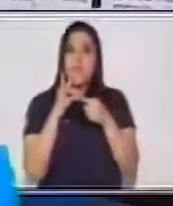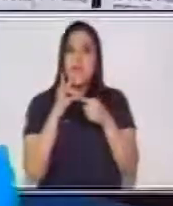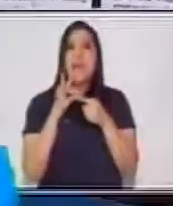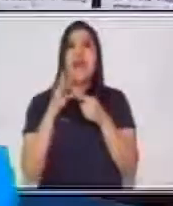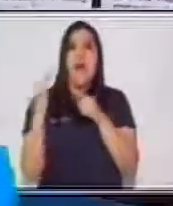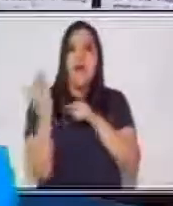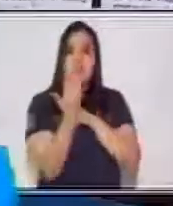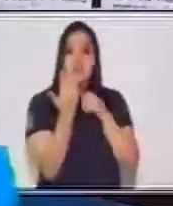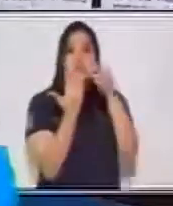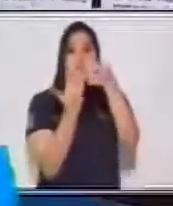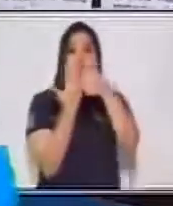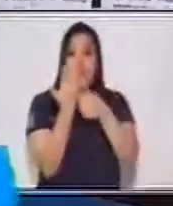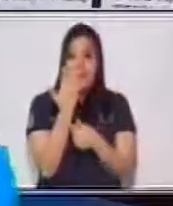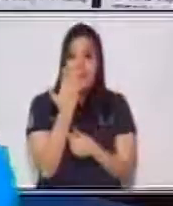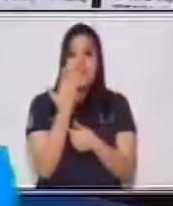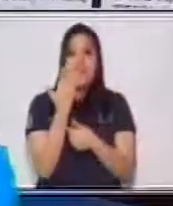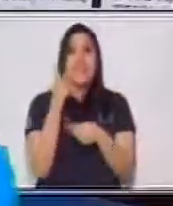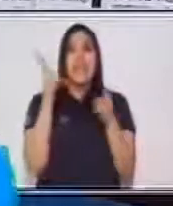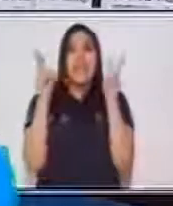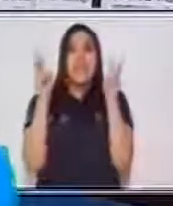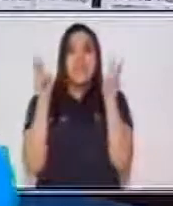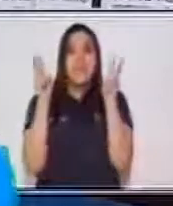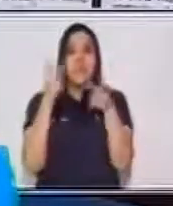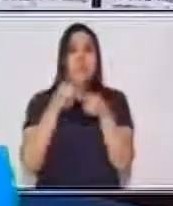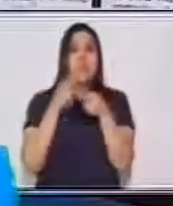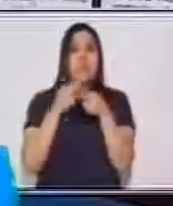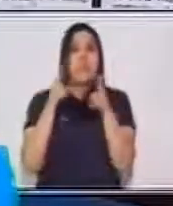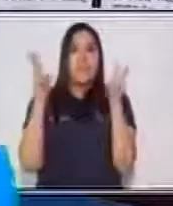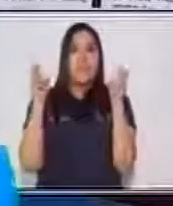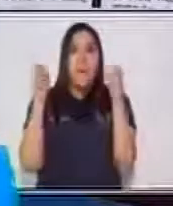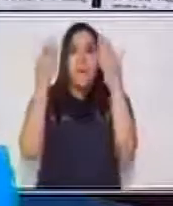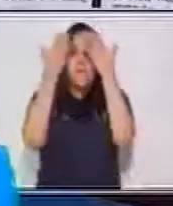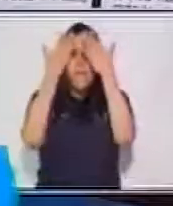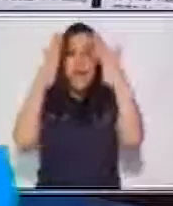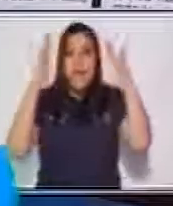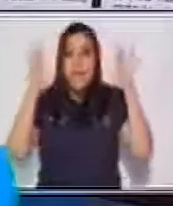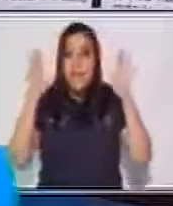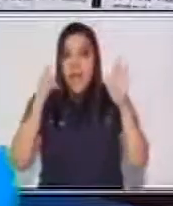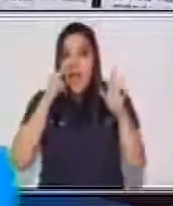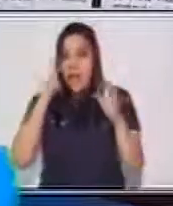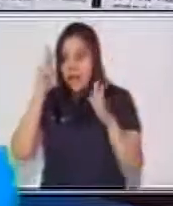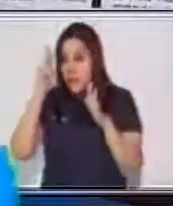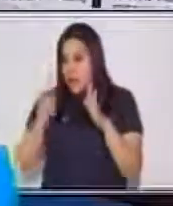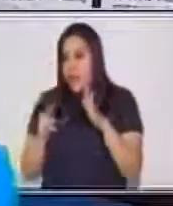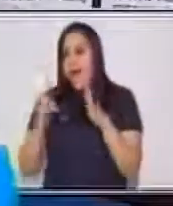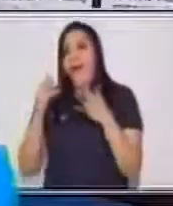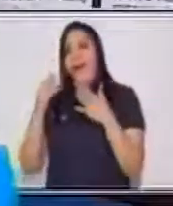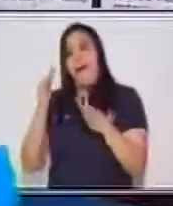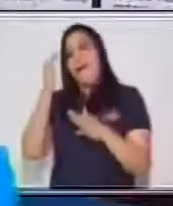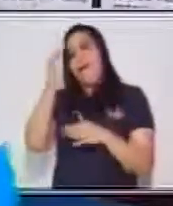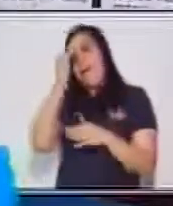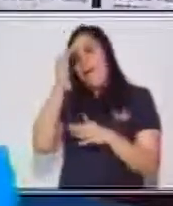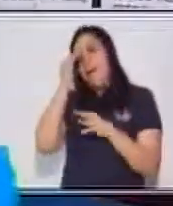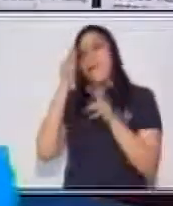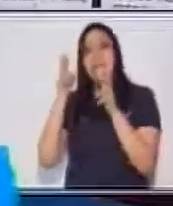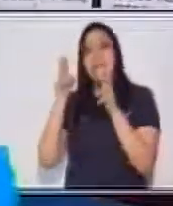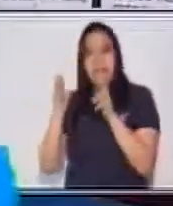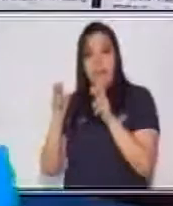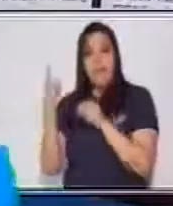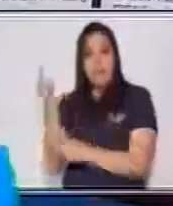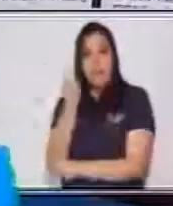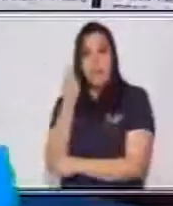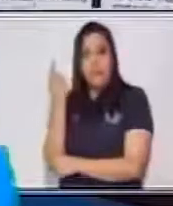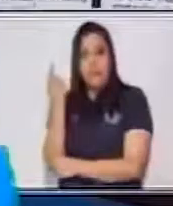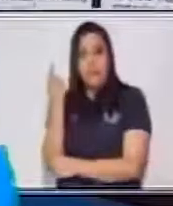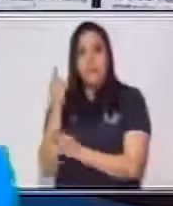colocar el tema en general y ahí, pues, vamos a saber de qué es lo que podemos encontrar dentro de él. Y